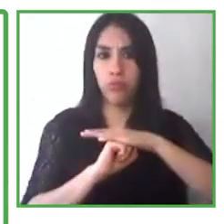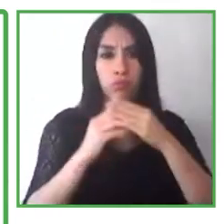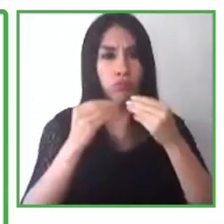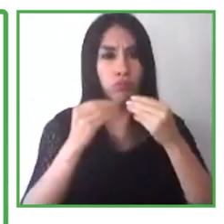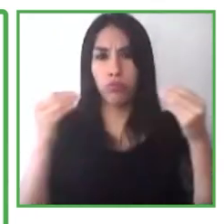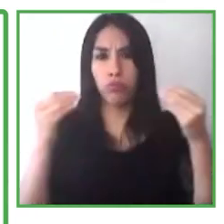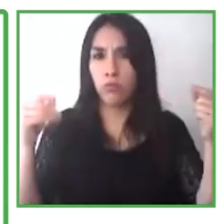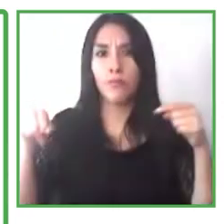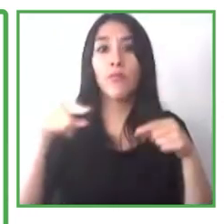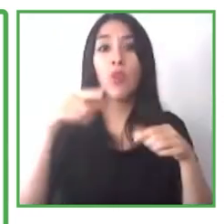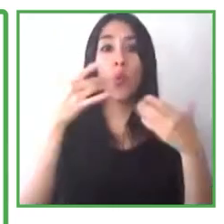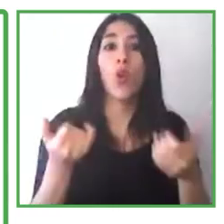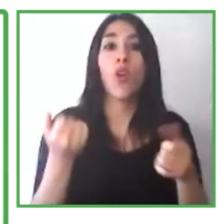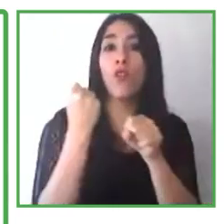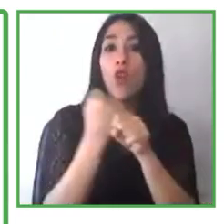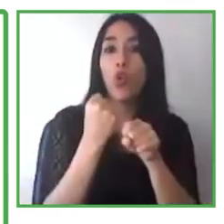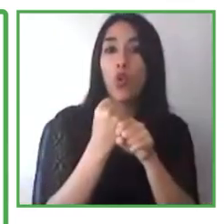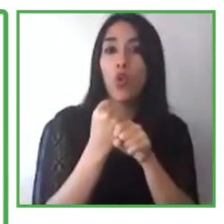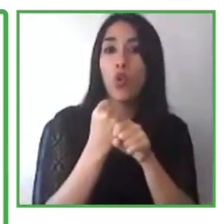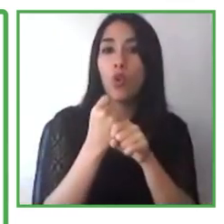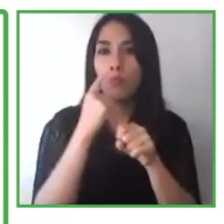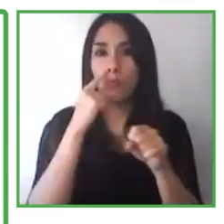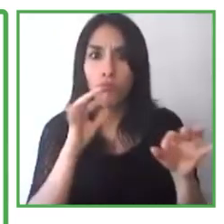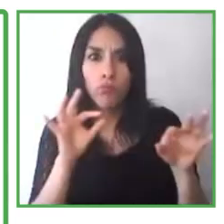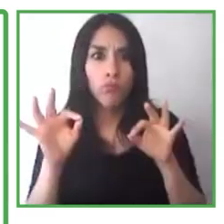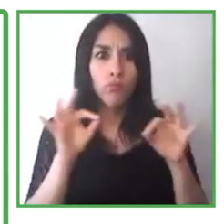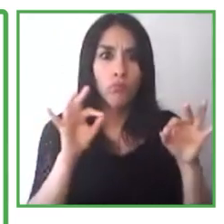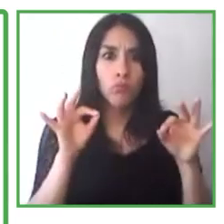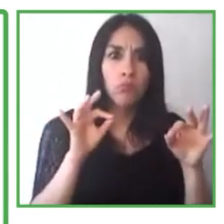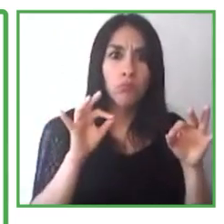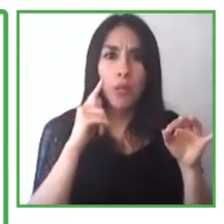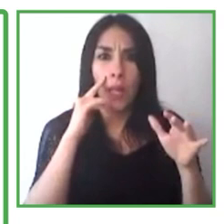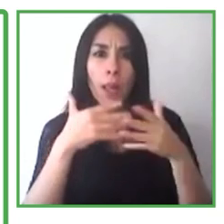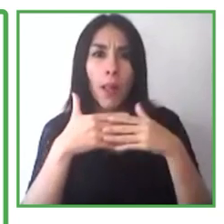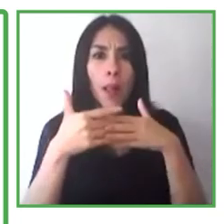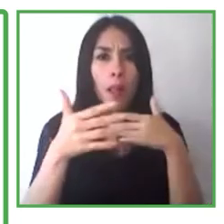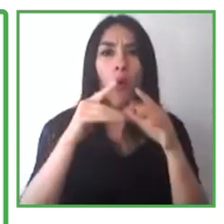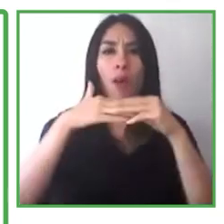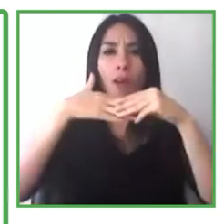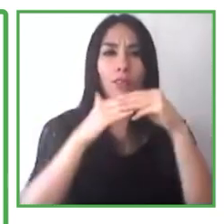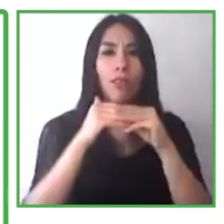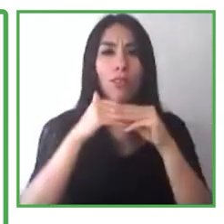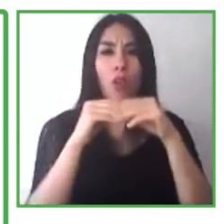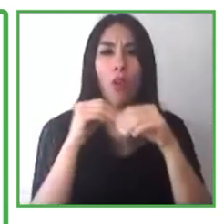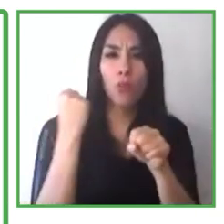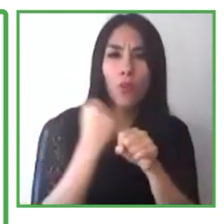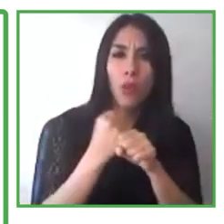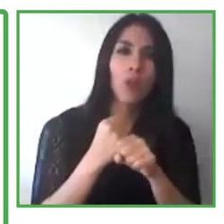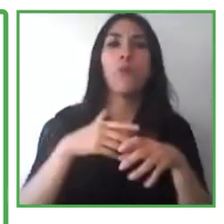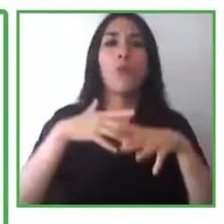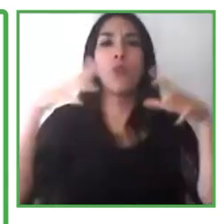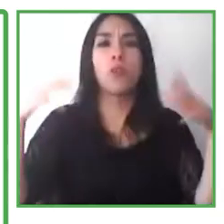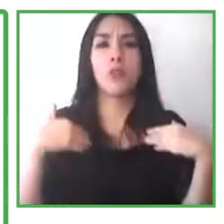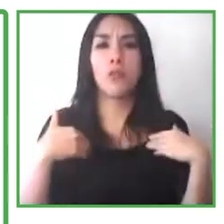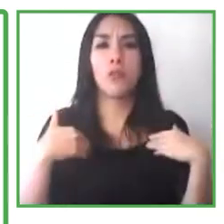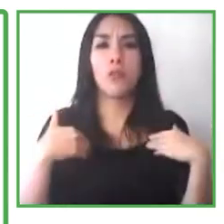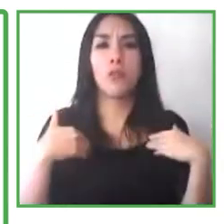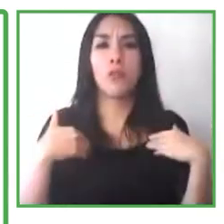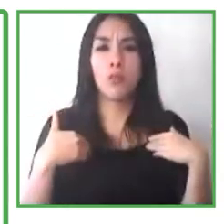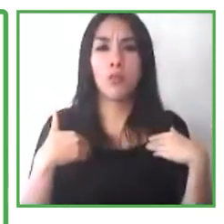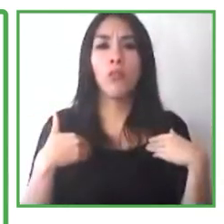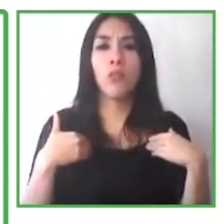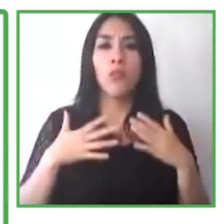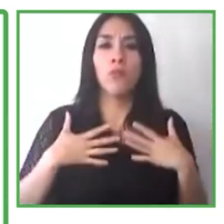para trabajar con los arreglos de manera flexible, para sentirse cómodos en las